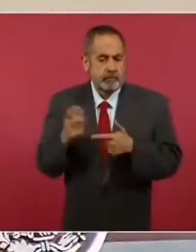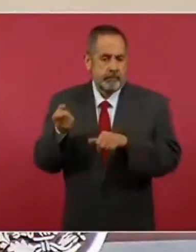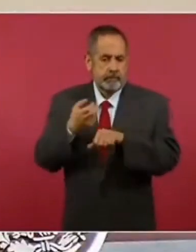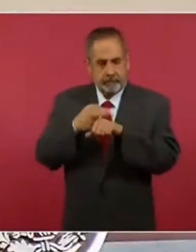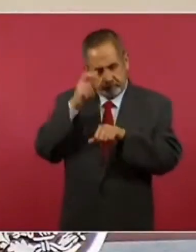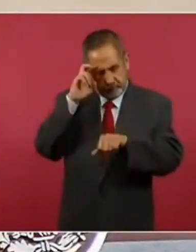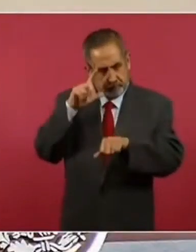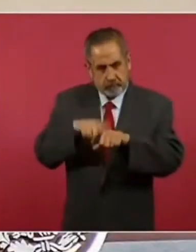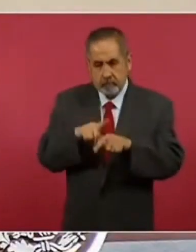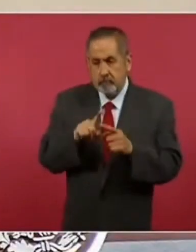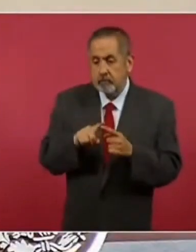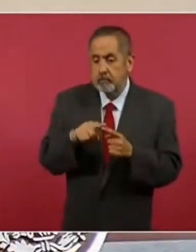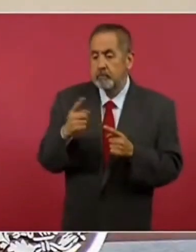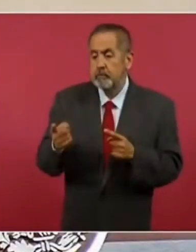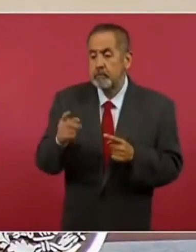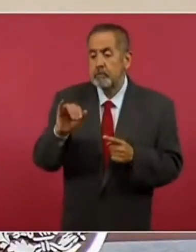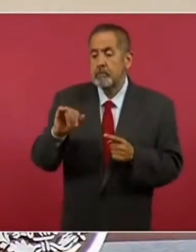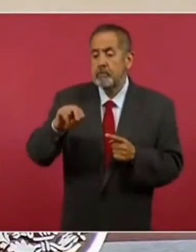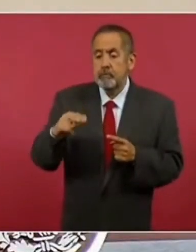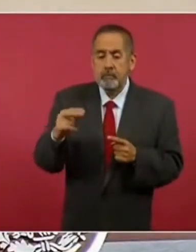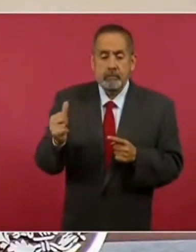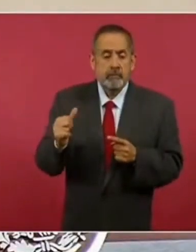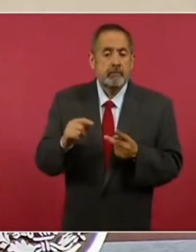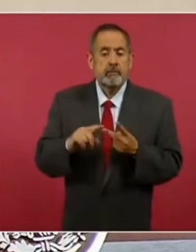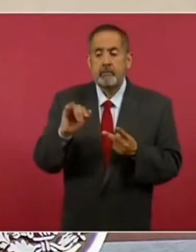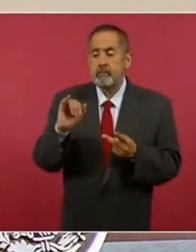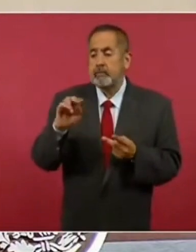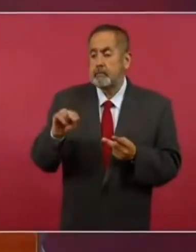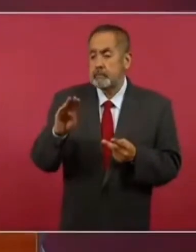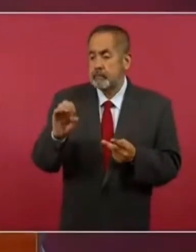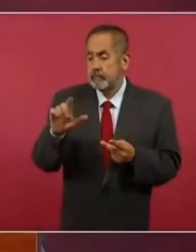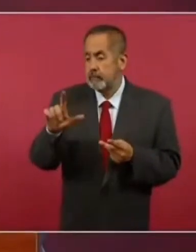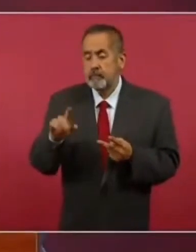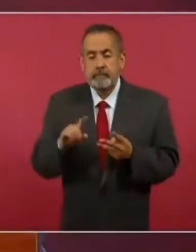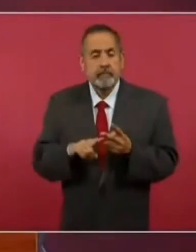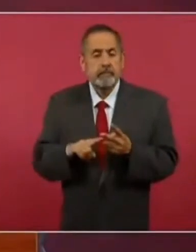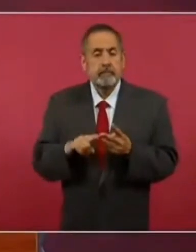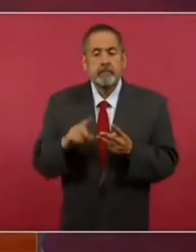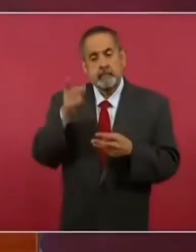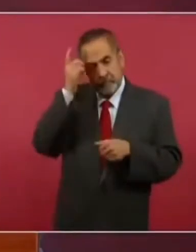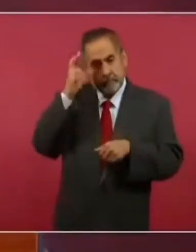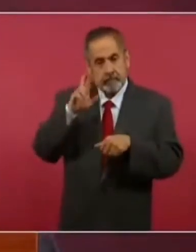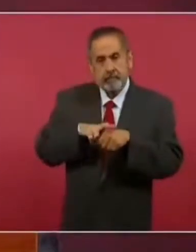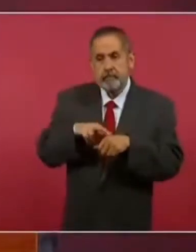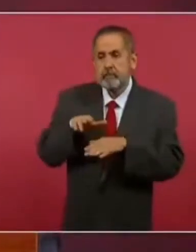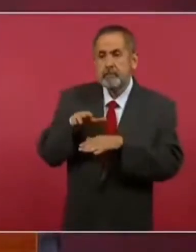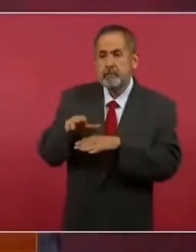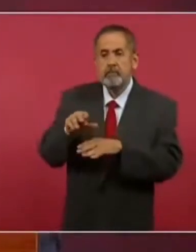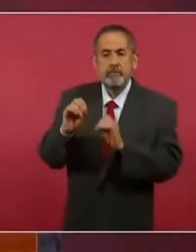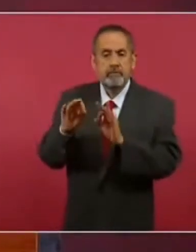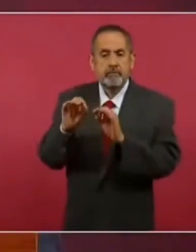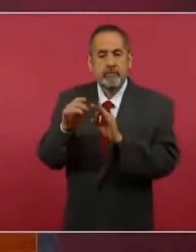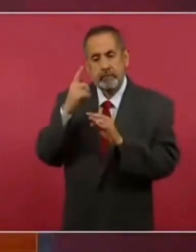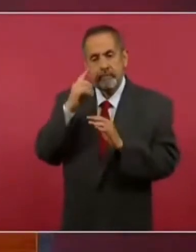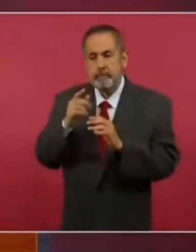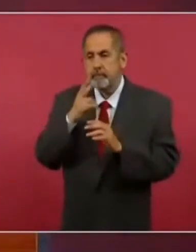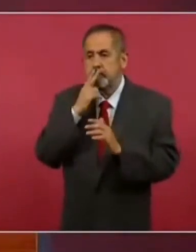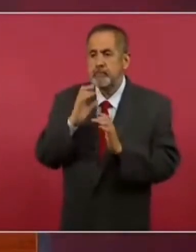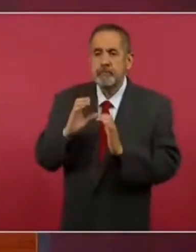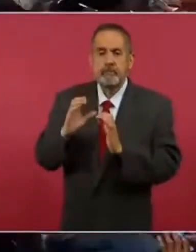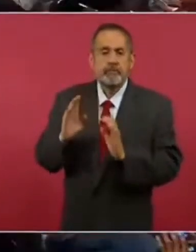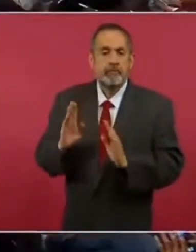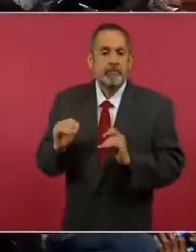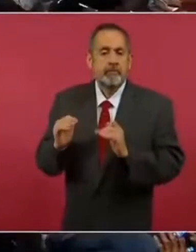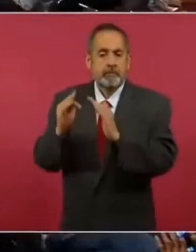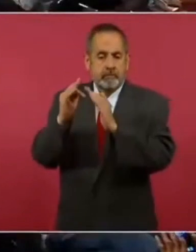INA, del INVAL, de la Dirección General de Sitios y Monumentos del Patrimonio Cultural y de la Unidad